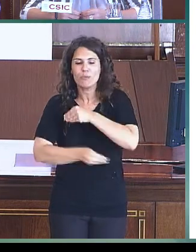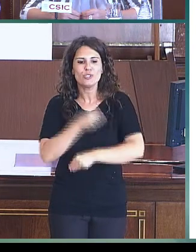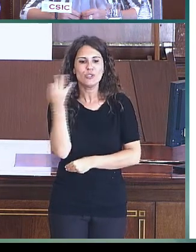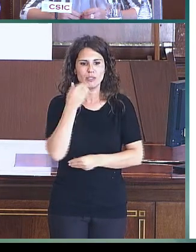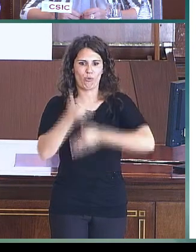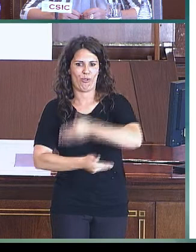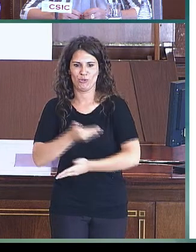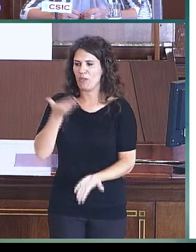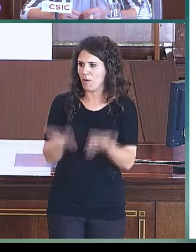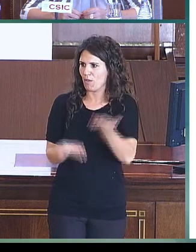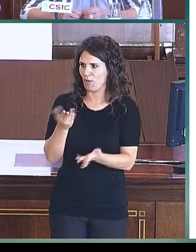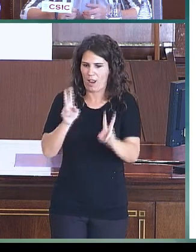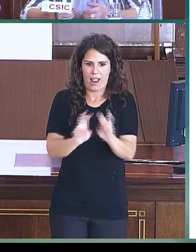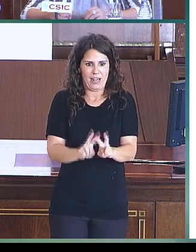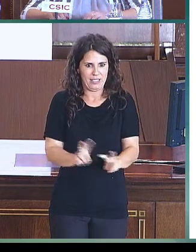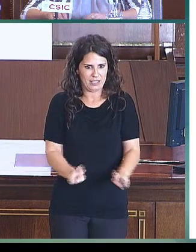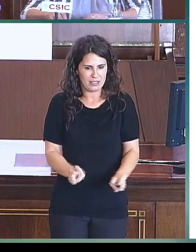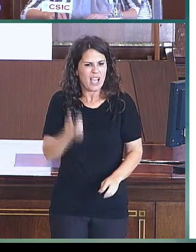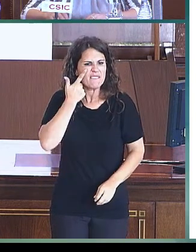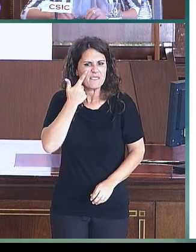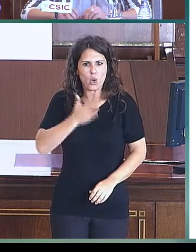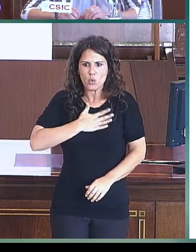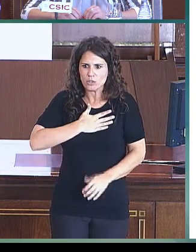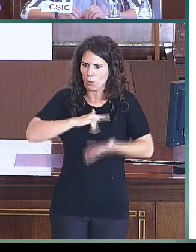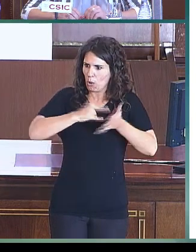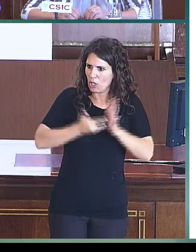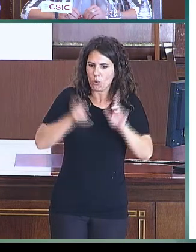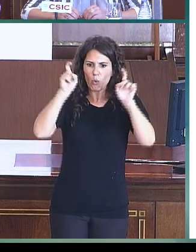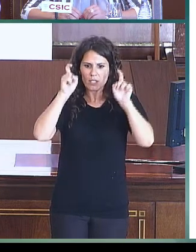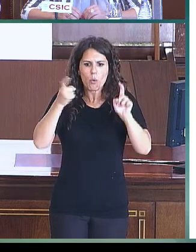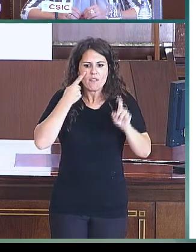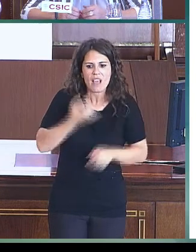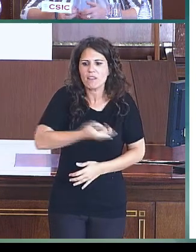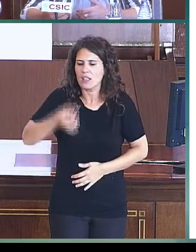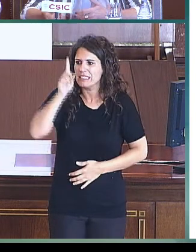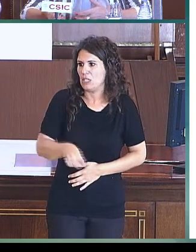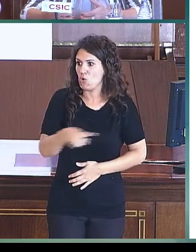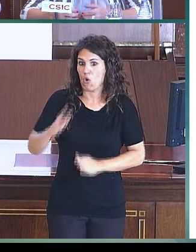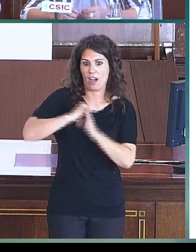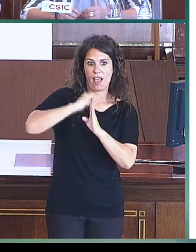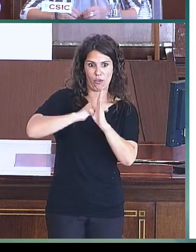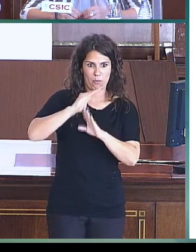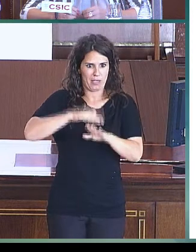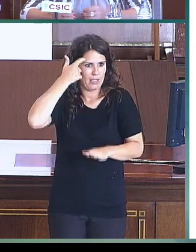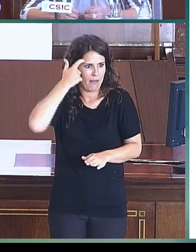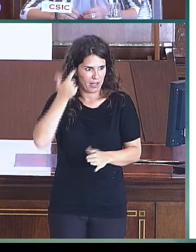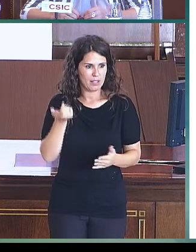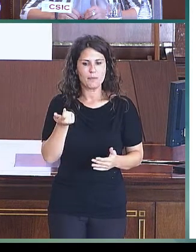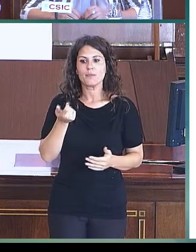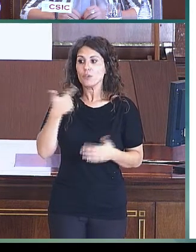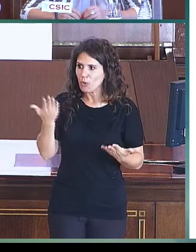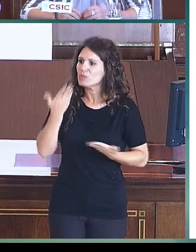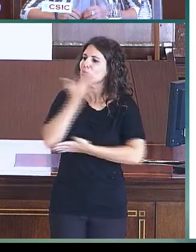evaluación y de análisis sobre la eficacia de nuestro proyecto educativo. Y se ha ido colaborando en pequeños